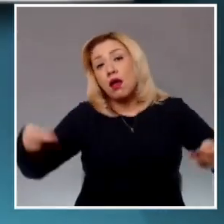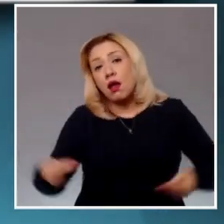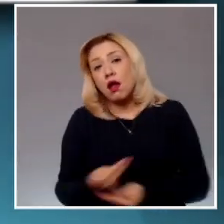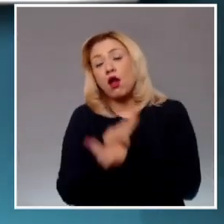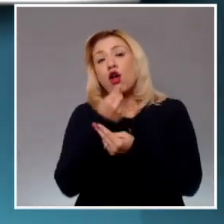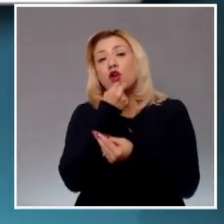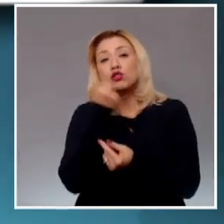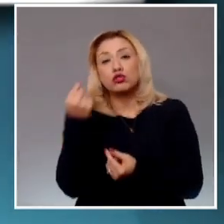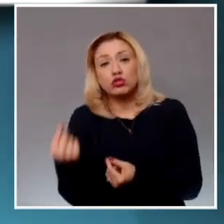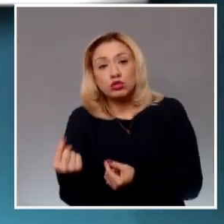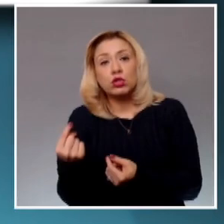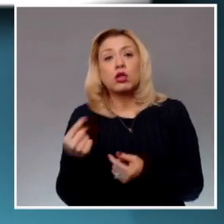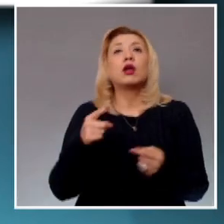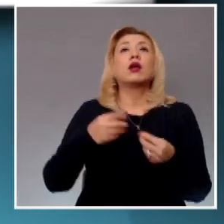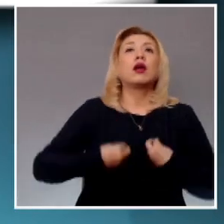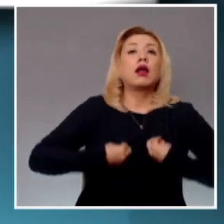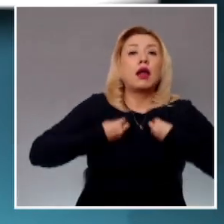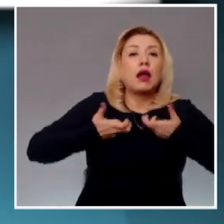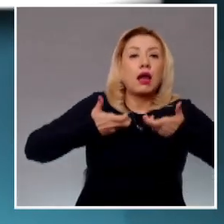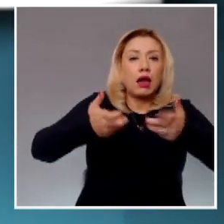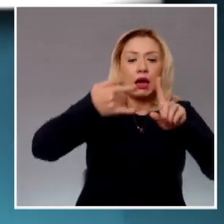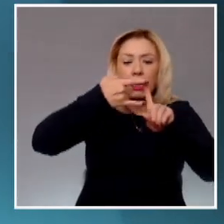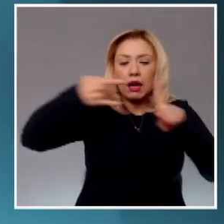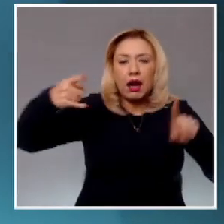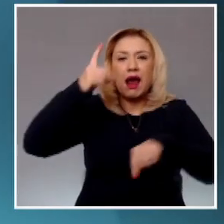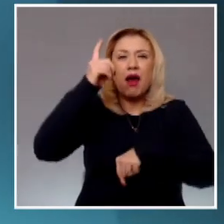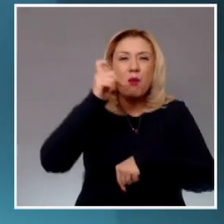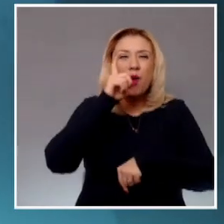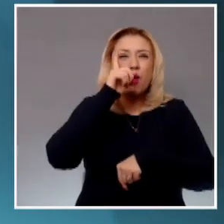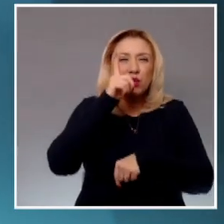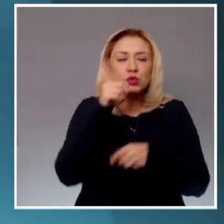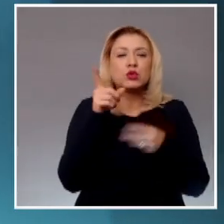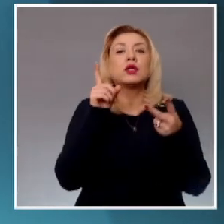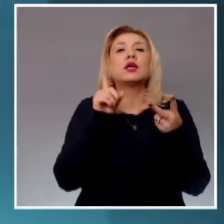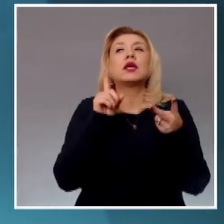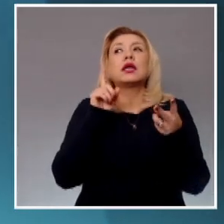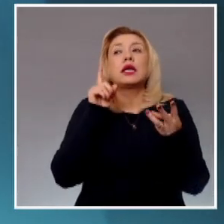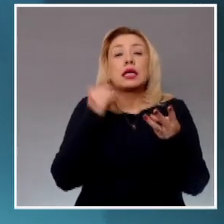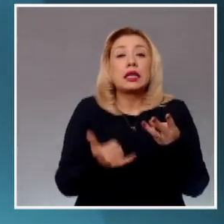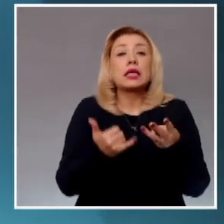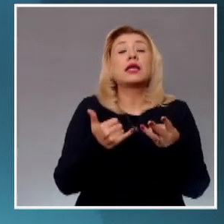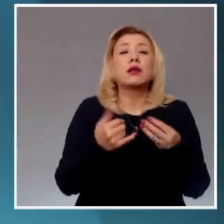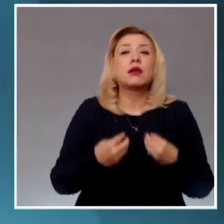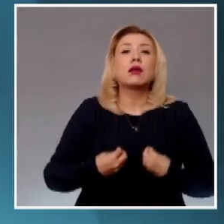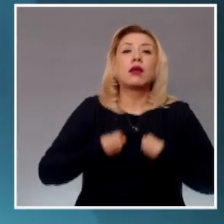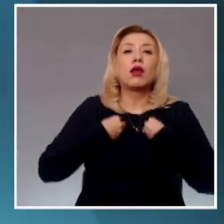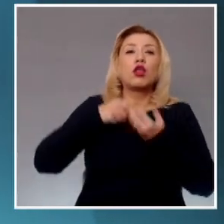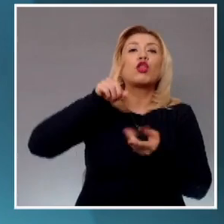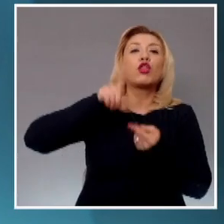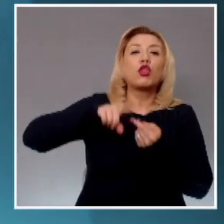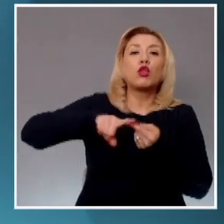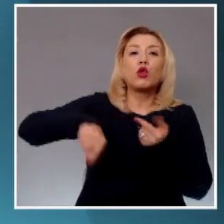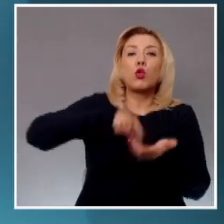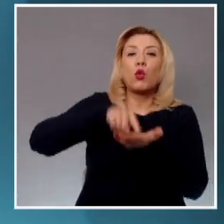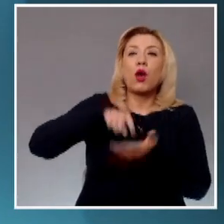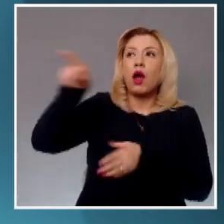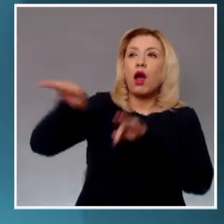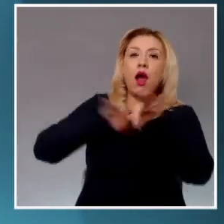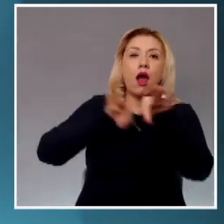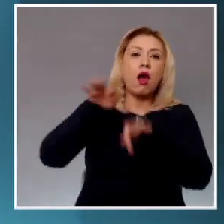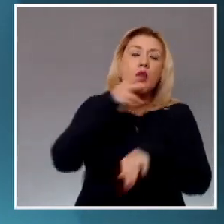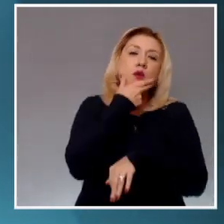solicitante y domicilio particular y laboral del demandado Para el canal del poder judicial de la federación